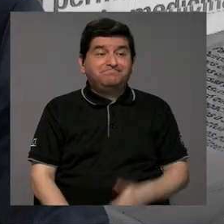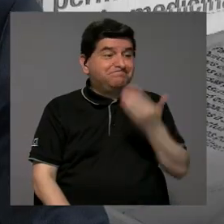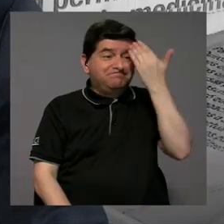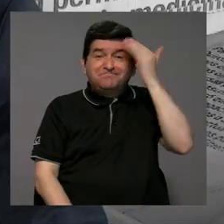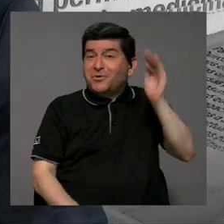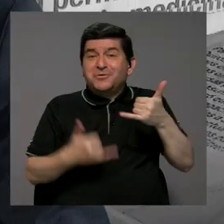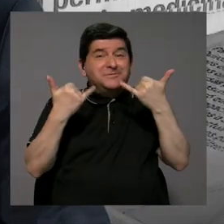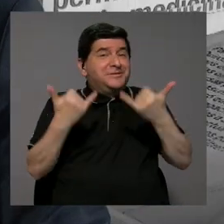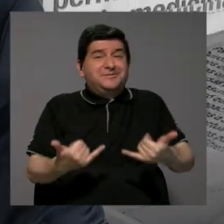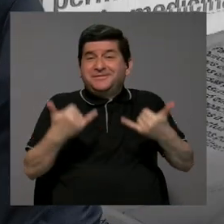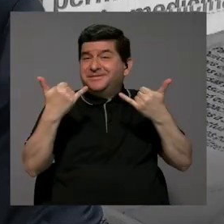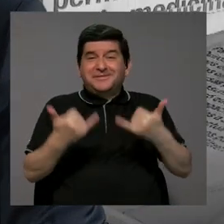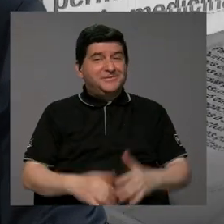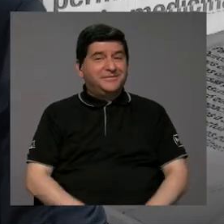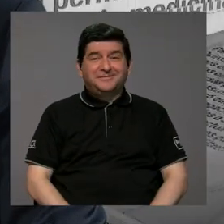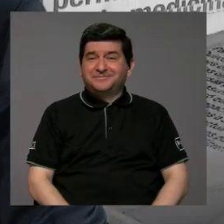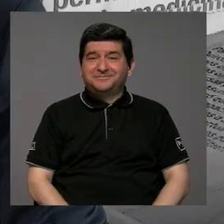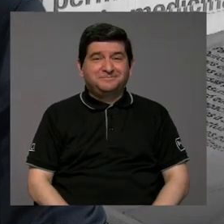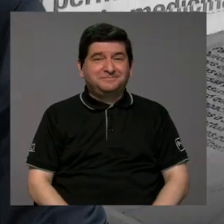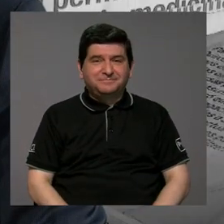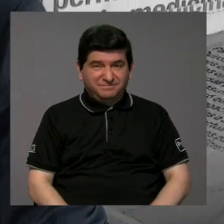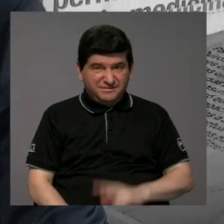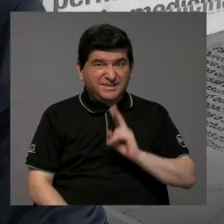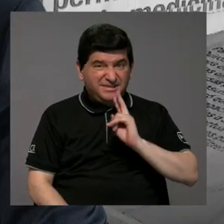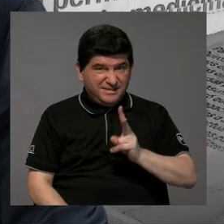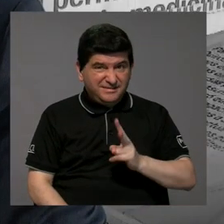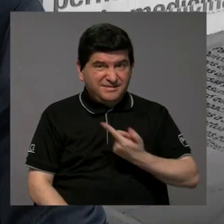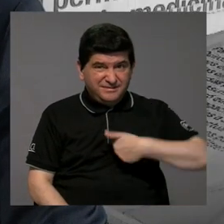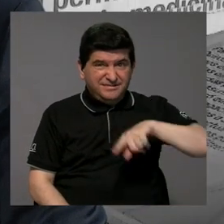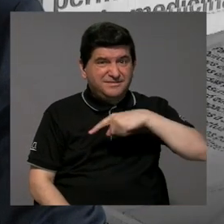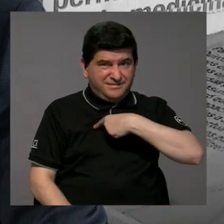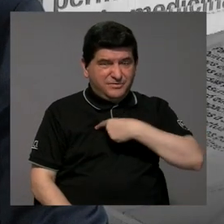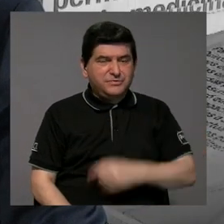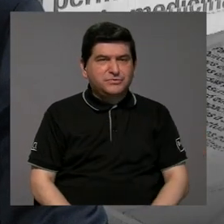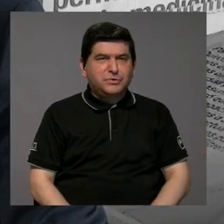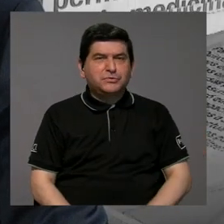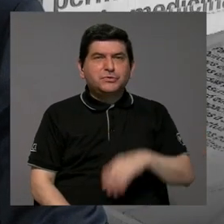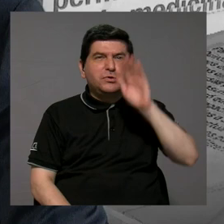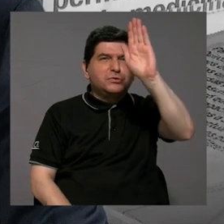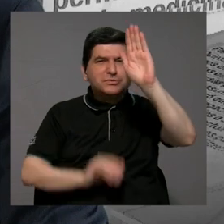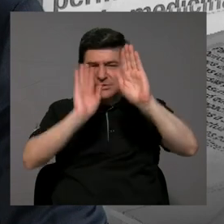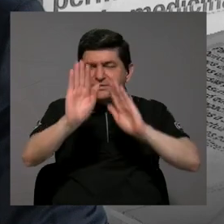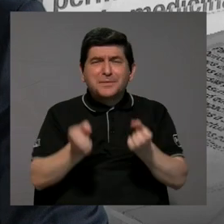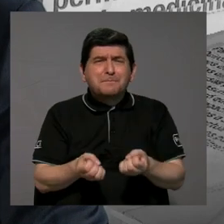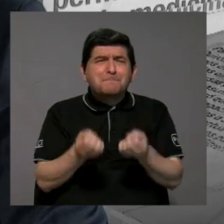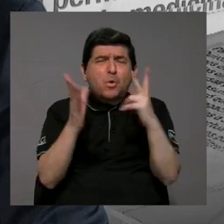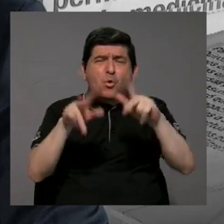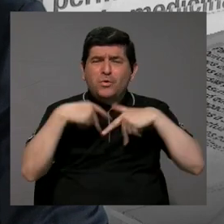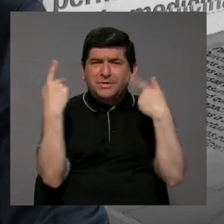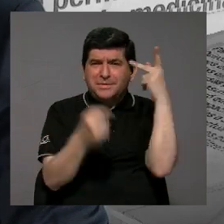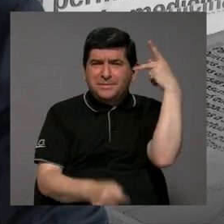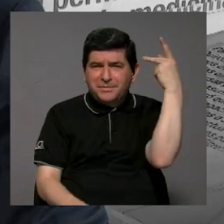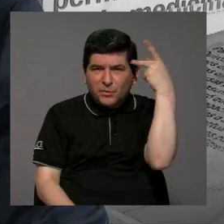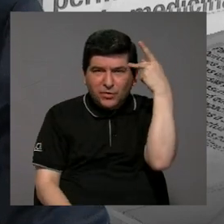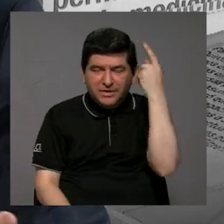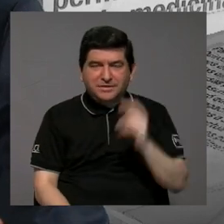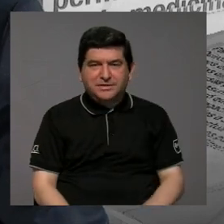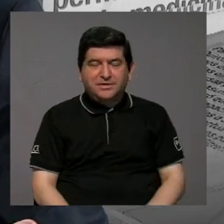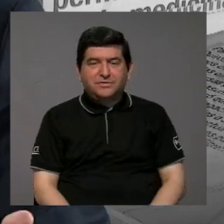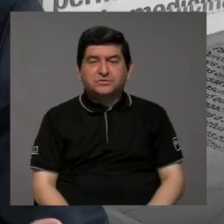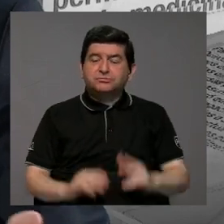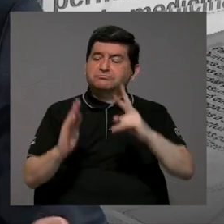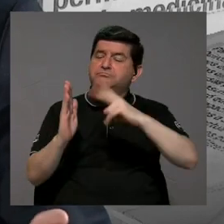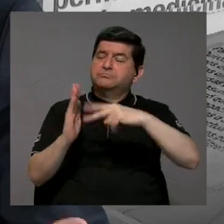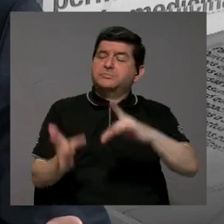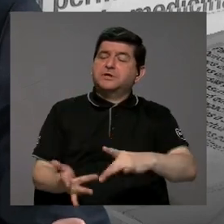No lo sabemos aún. Lo cierto es que ya nosotros estamos en un esquema de muchos partidos políticos, lo que